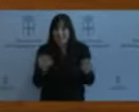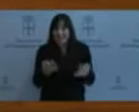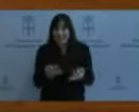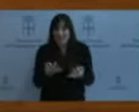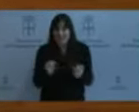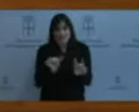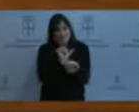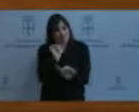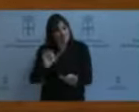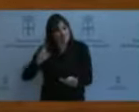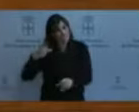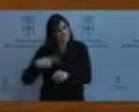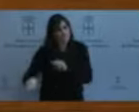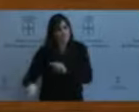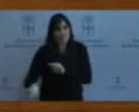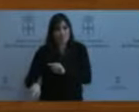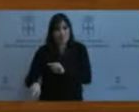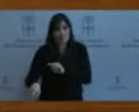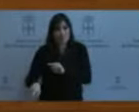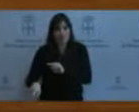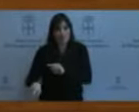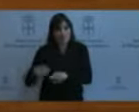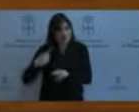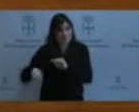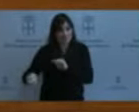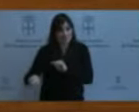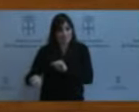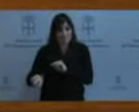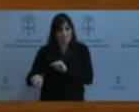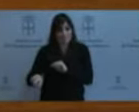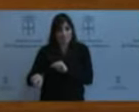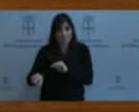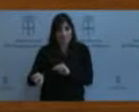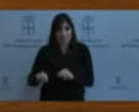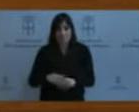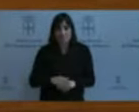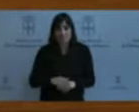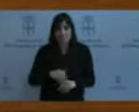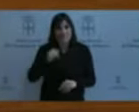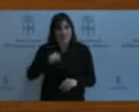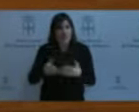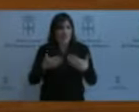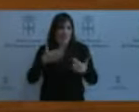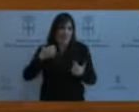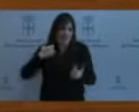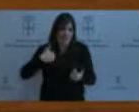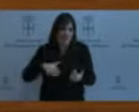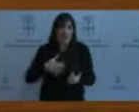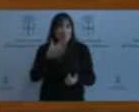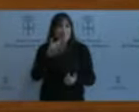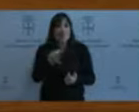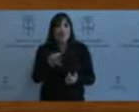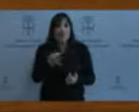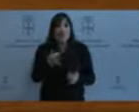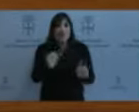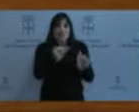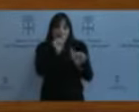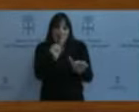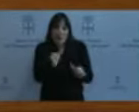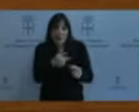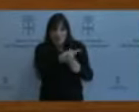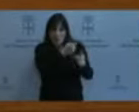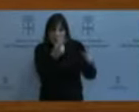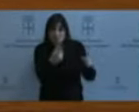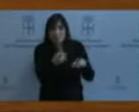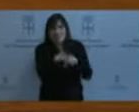Se ha hecho de otra manera. Que ya hemos hablado aquí en algunas ocasiones. Por cierto, manera que ustedes han criticado en muchas ocasiones. Y con razón.